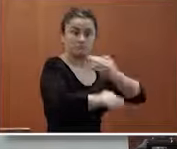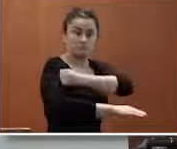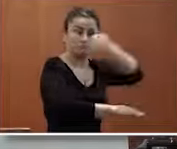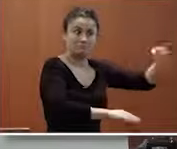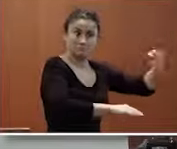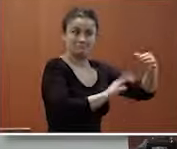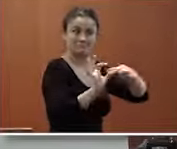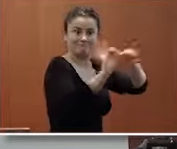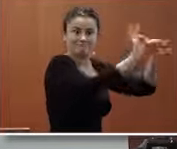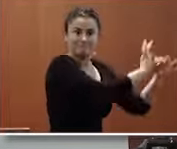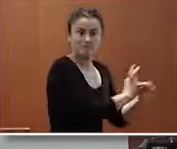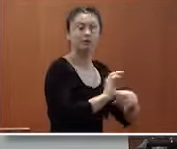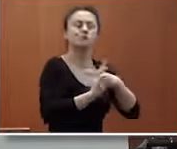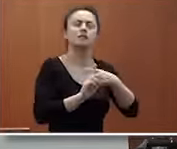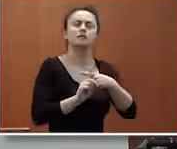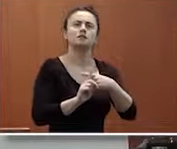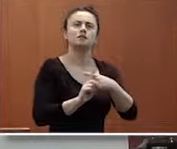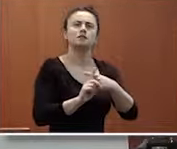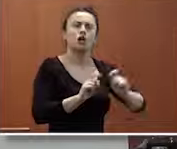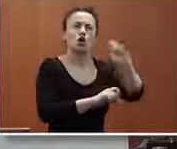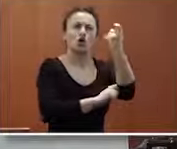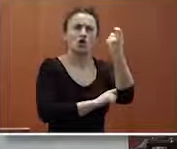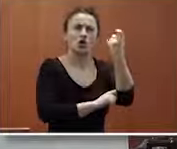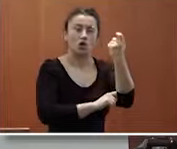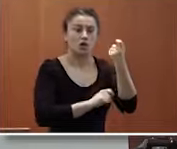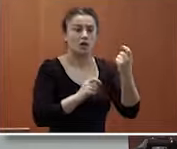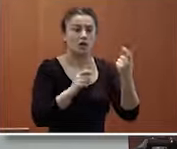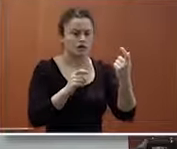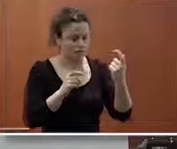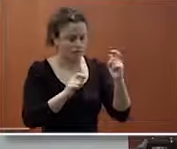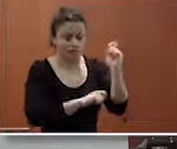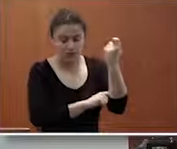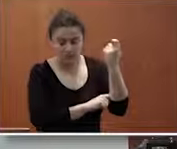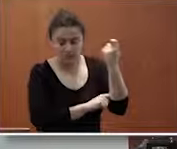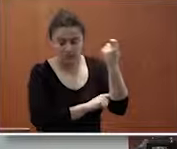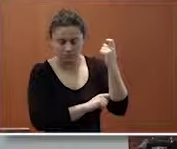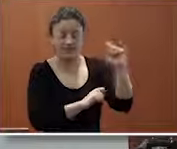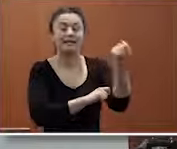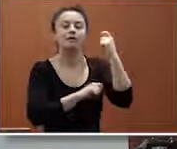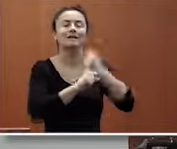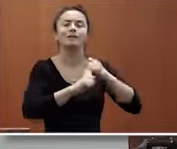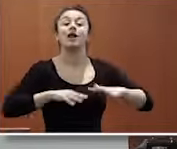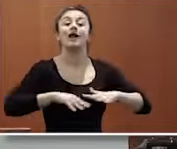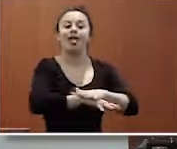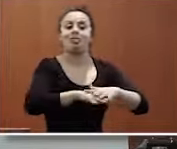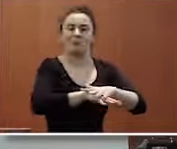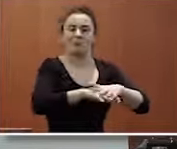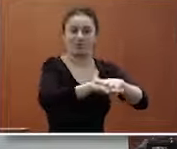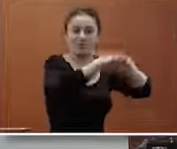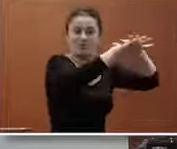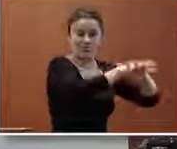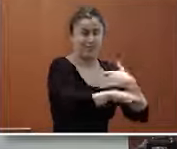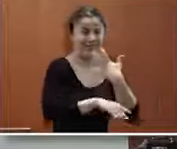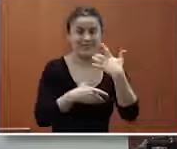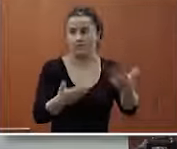que ha conseguido que hemos conseguido que individualmente hagan muchas cosas pero que también hemos conseguido que trabajen en red por